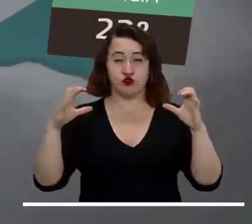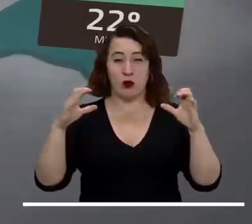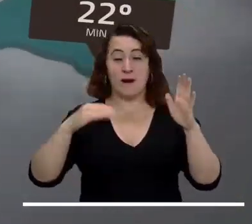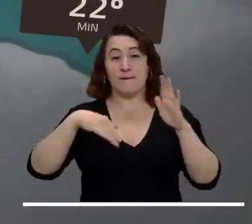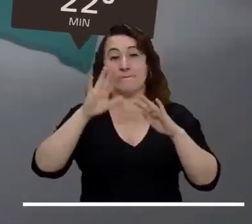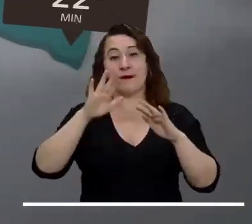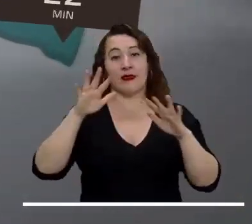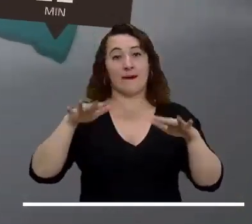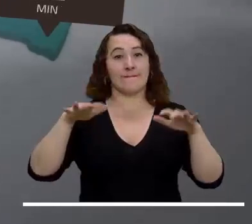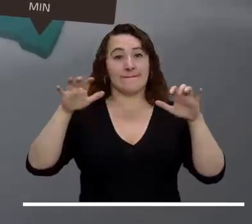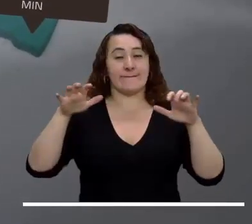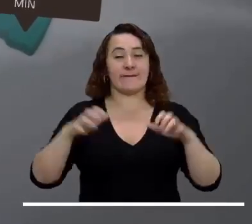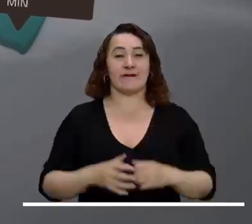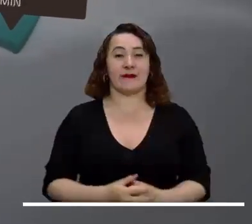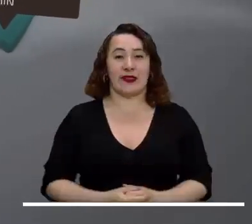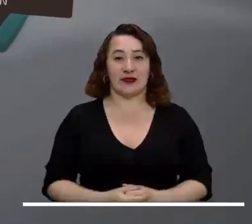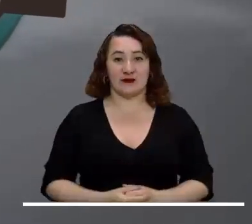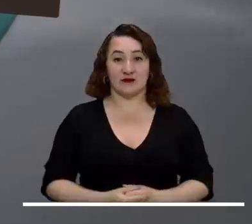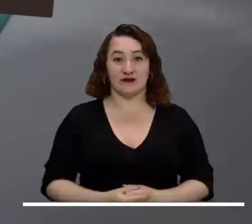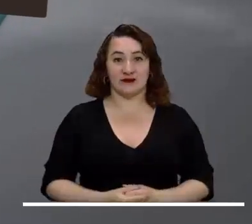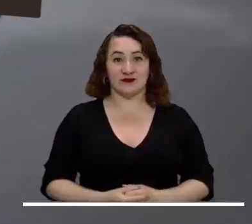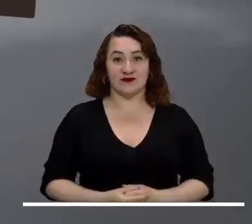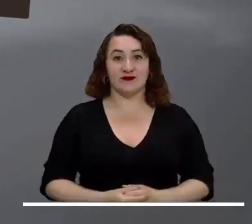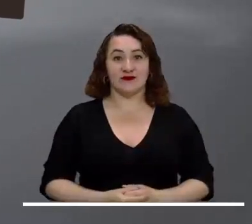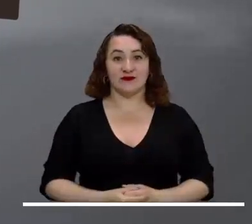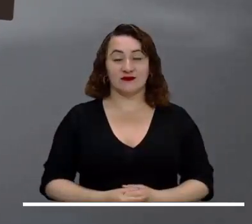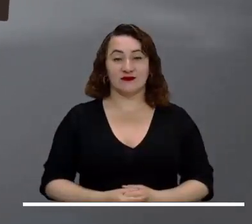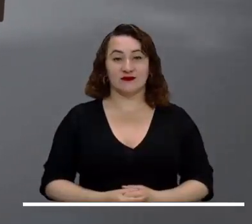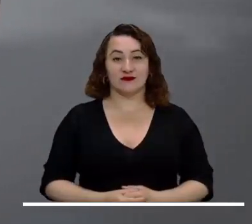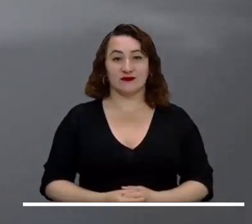parcialmente nublado y con predominio de tiempo seco.